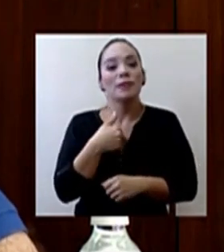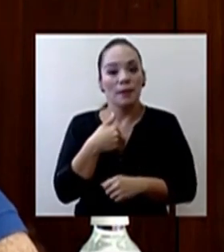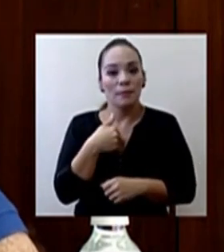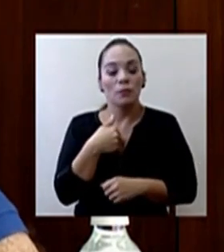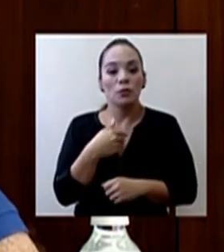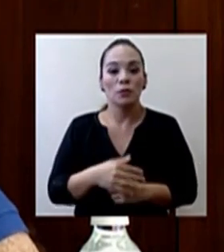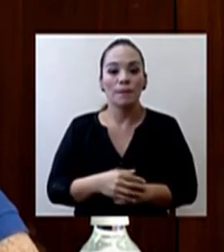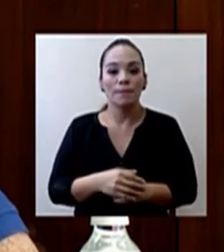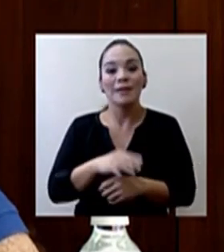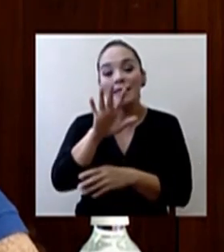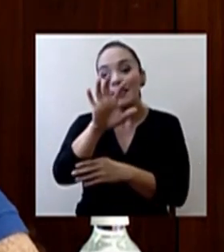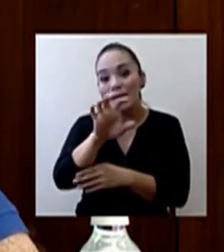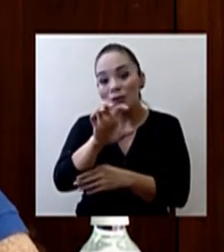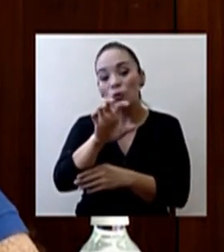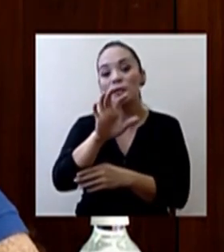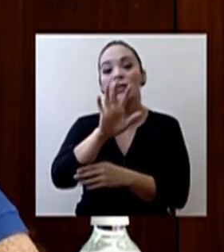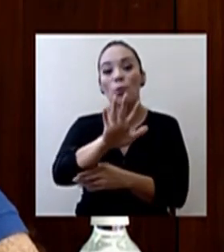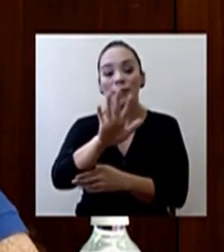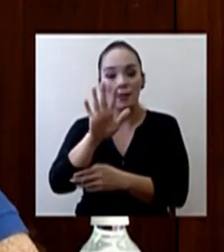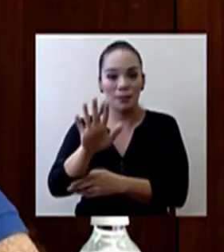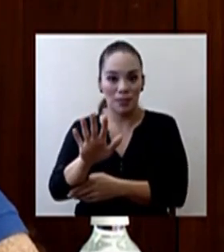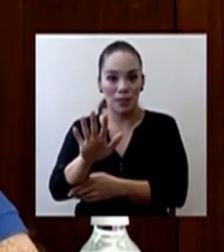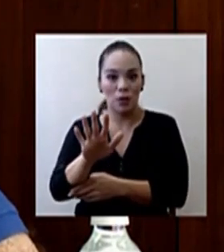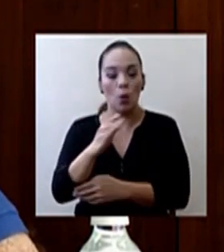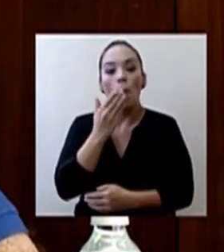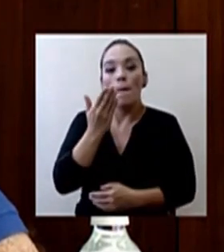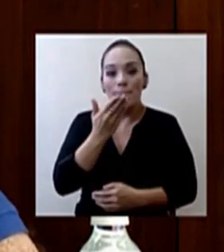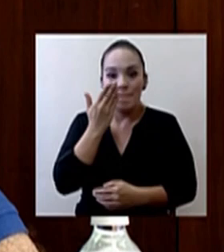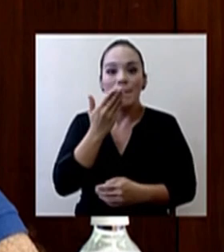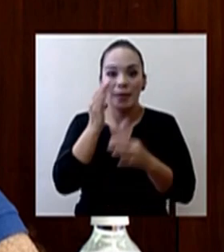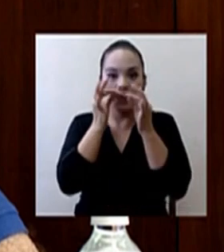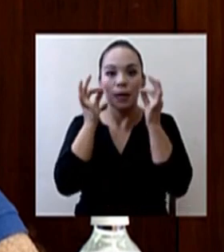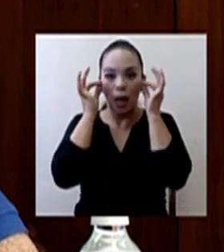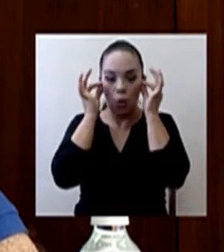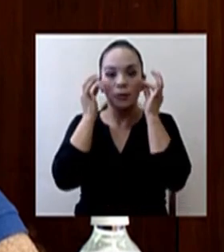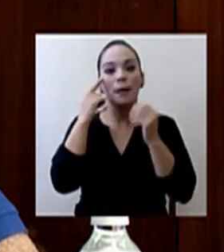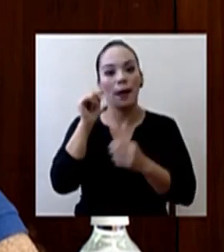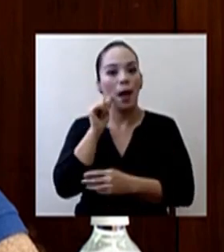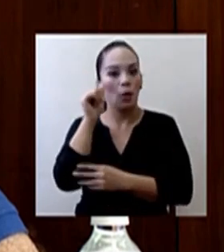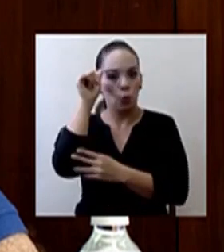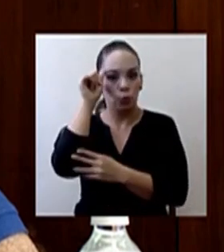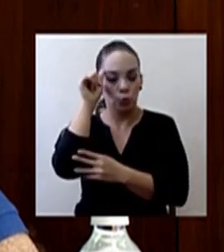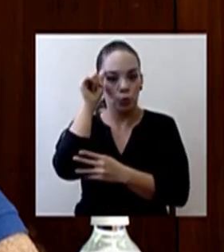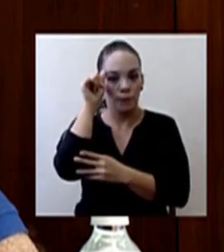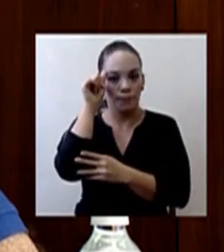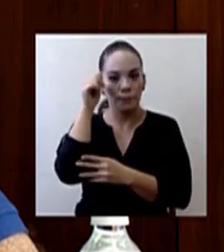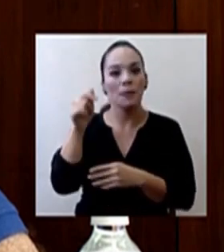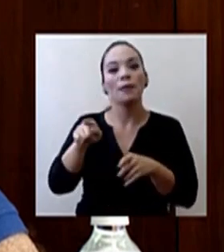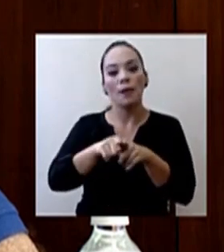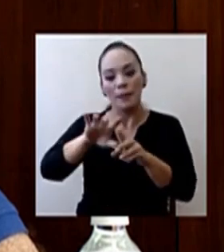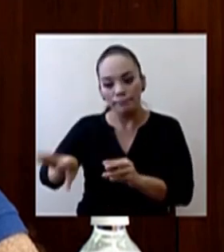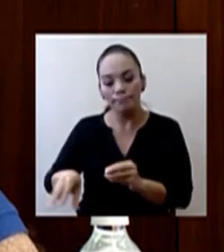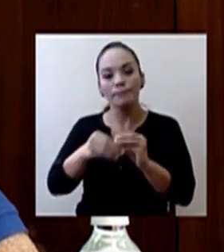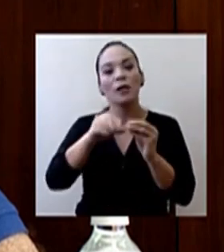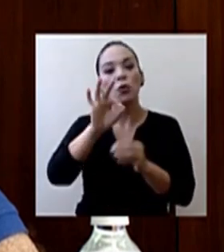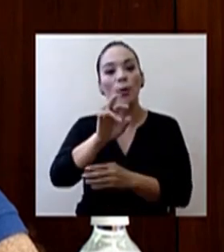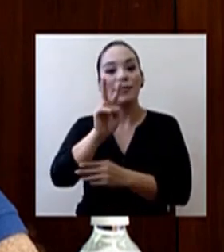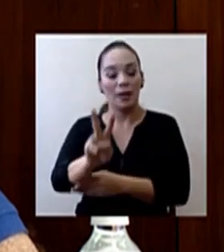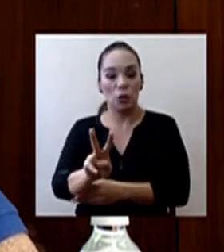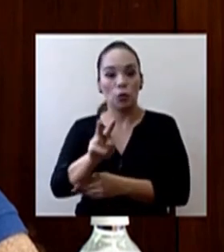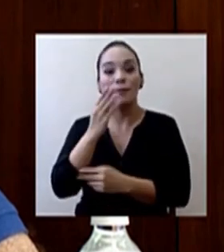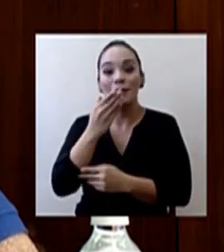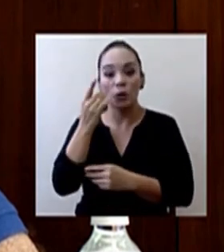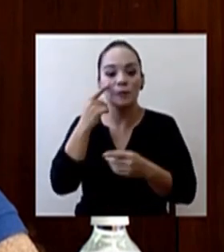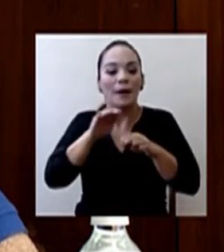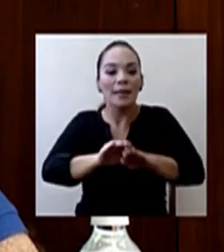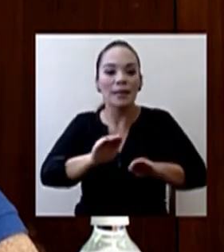555 ventiladores para adultos. A eso hay que agregarle otros 92 ventiladores para